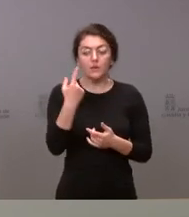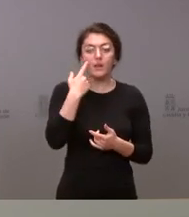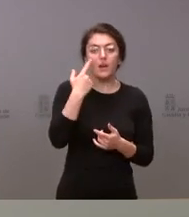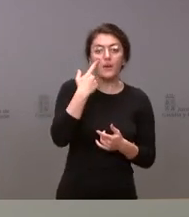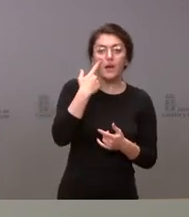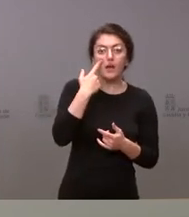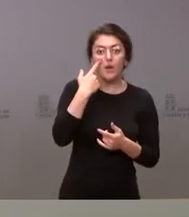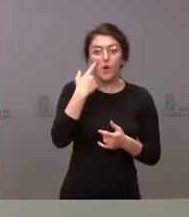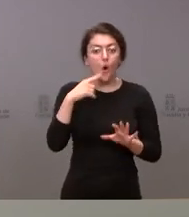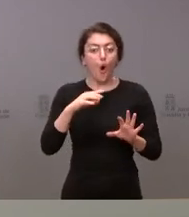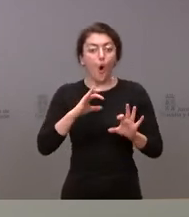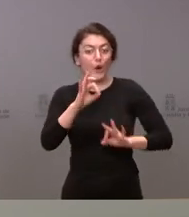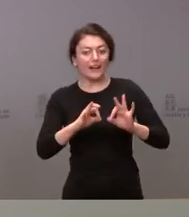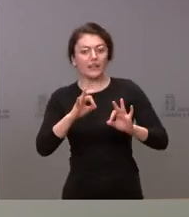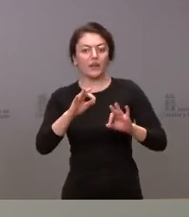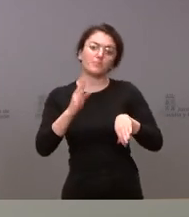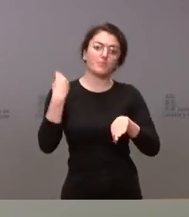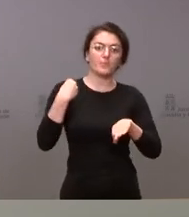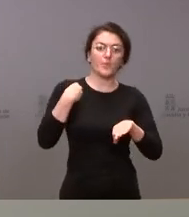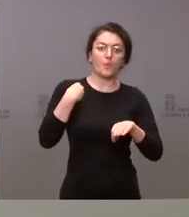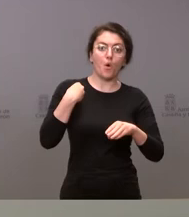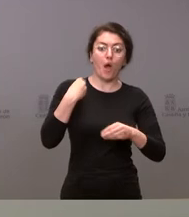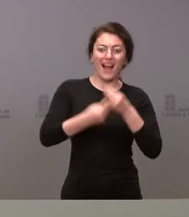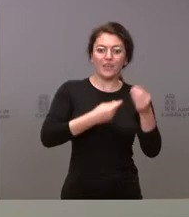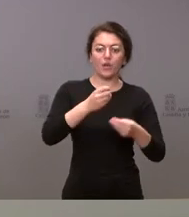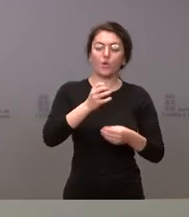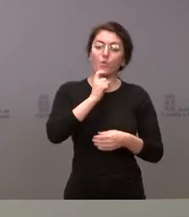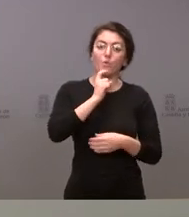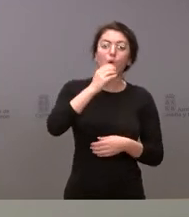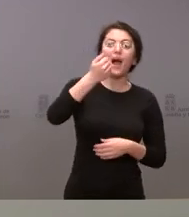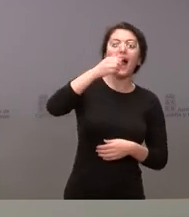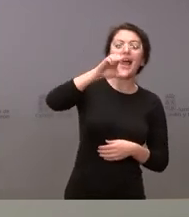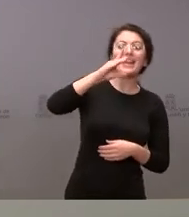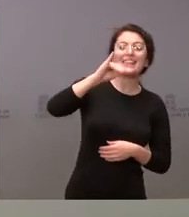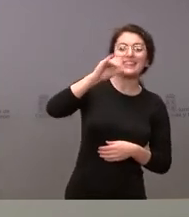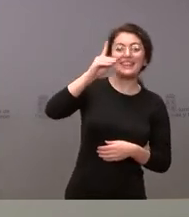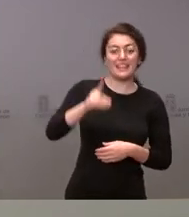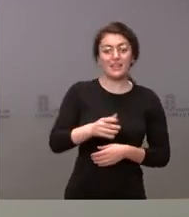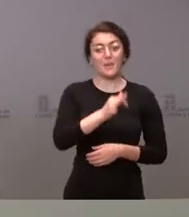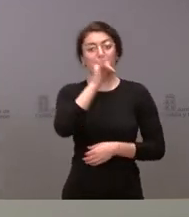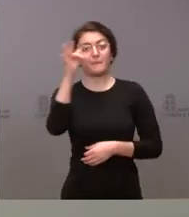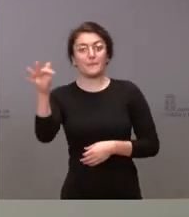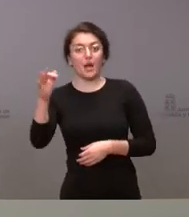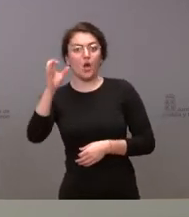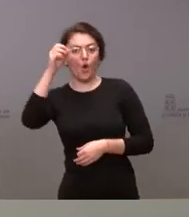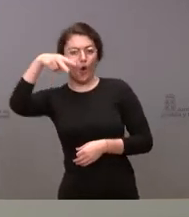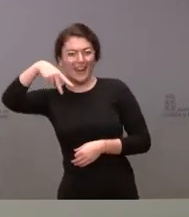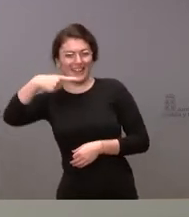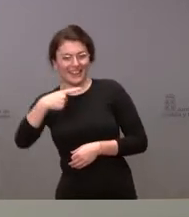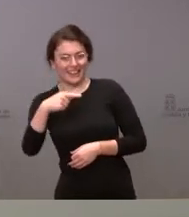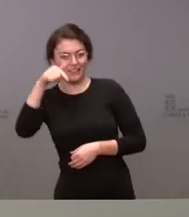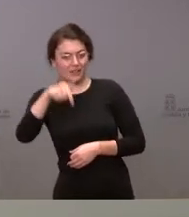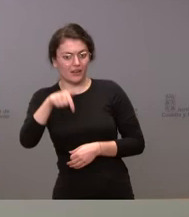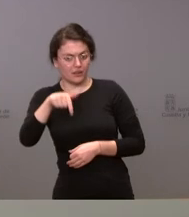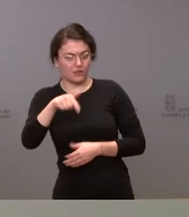institucionalizada, bien a través de AECID o bien a través de las ONGs que puedan operar en el territorio. Pero para esto